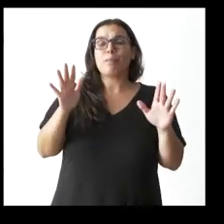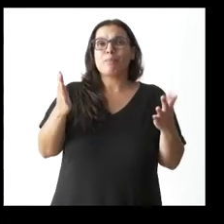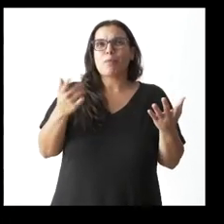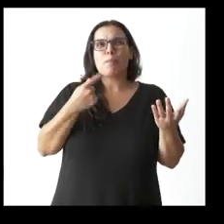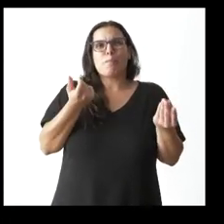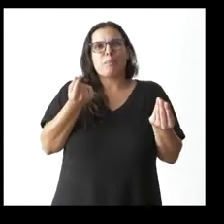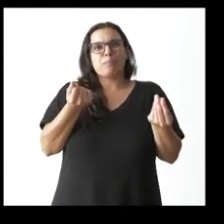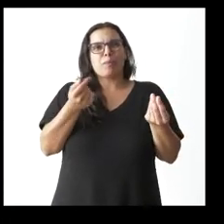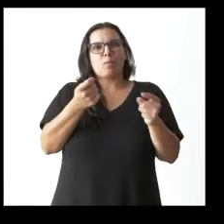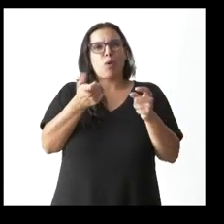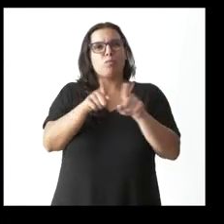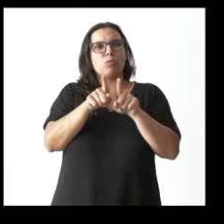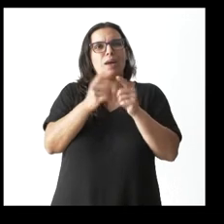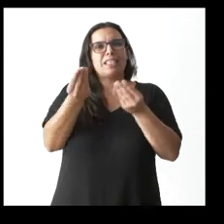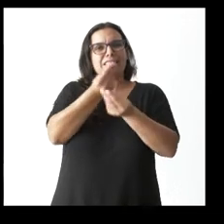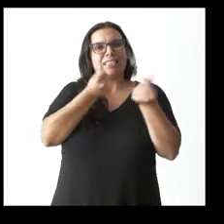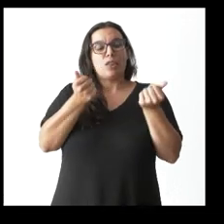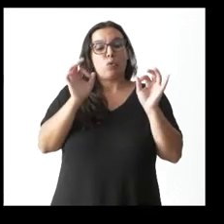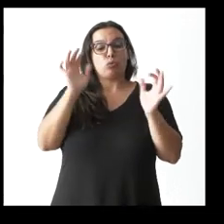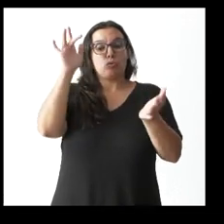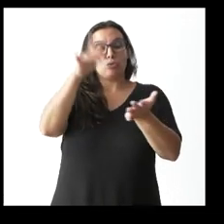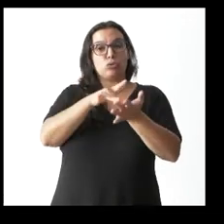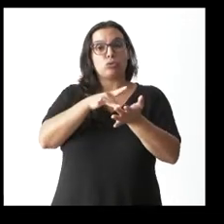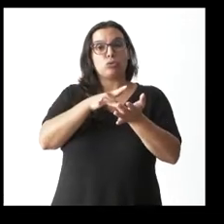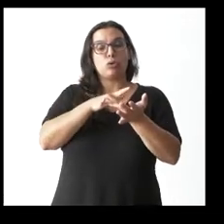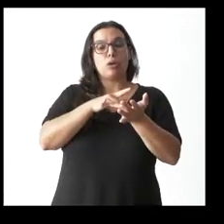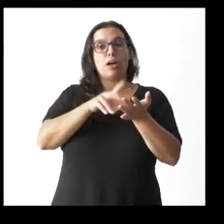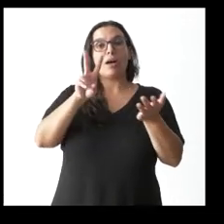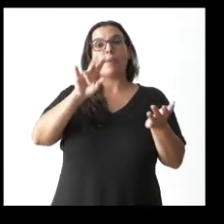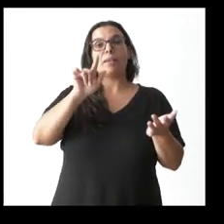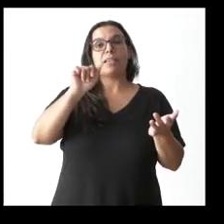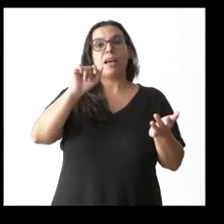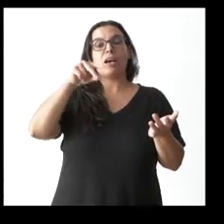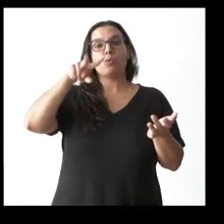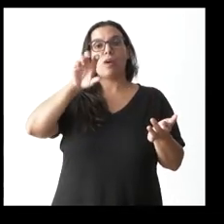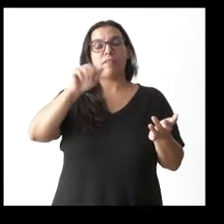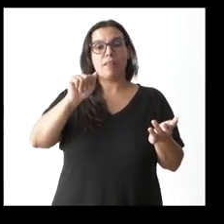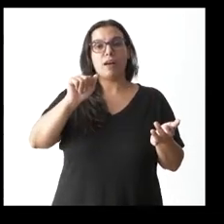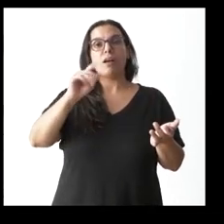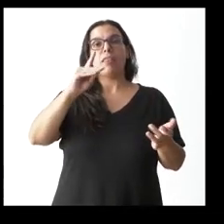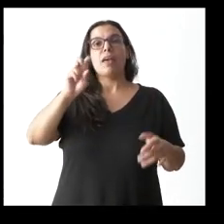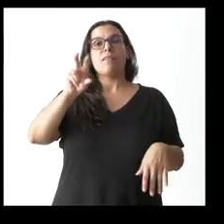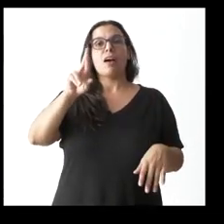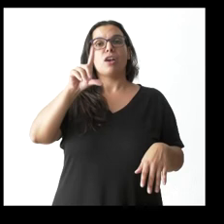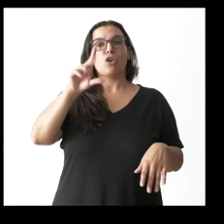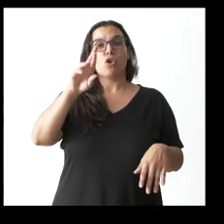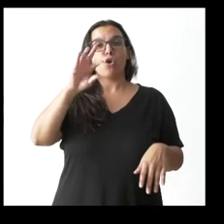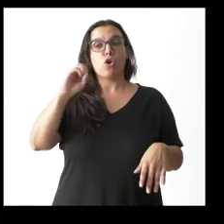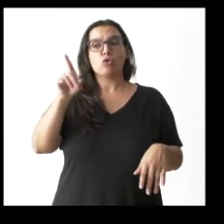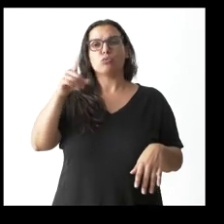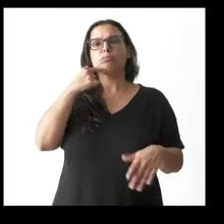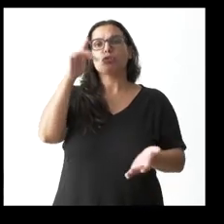a raíz del del suceso de Villanueva de Valrojo no sé cómo lo vivió si nos lo puede contar